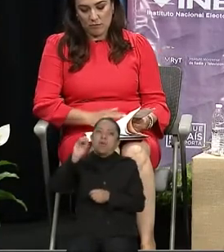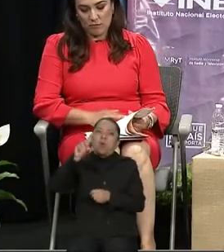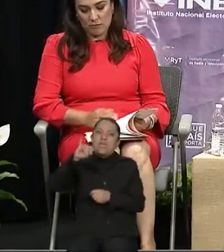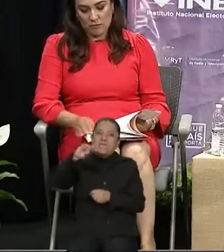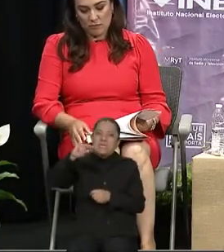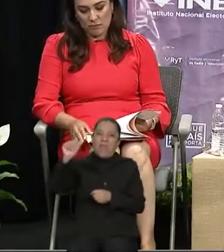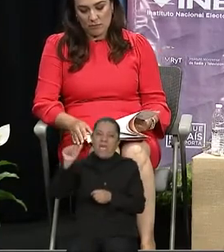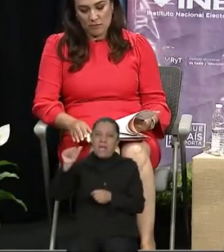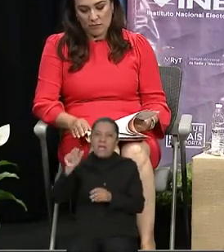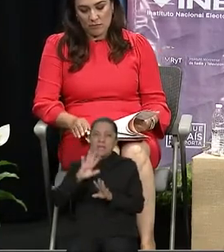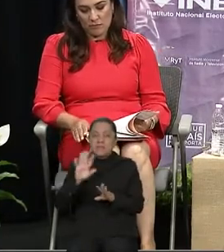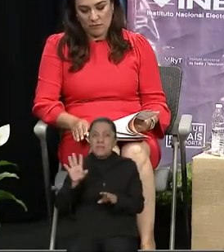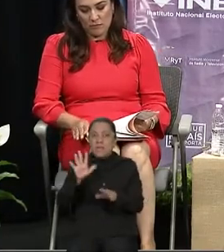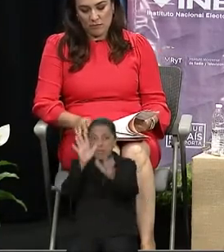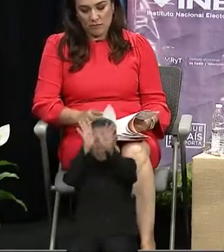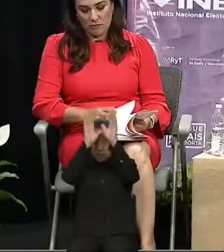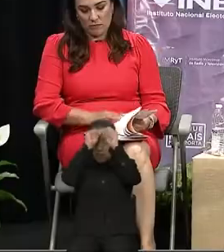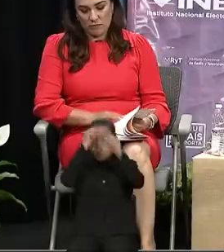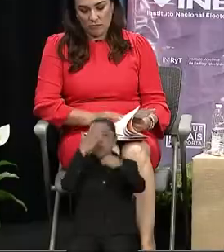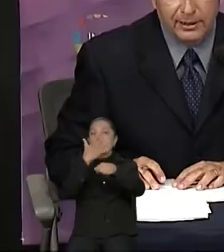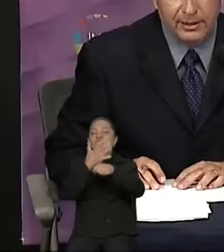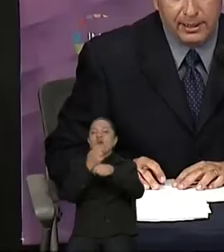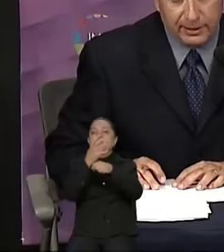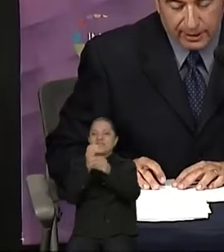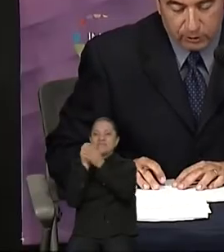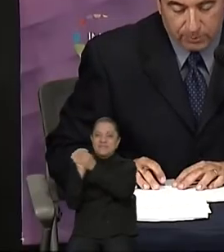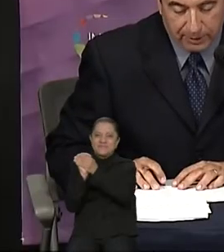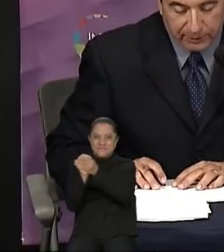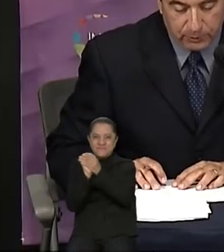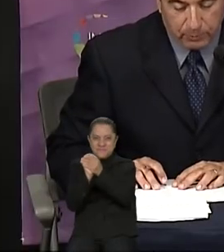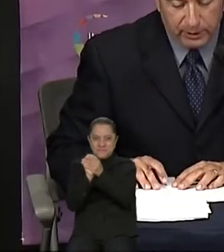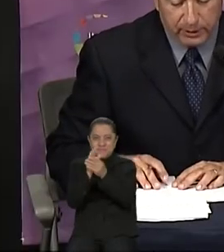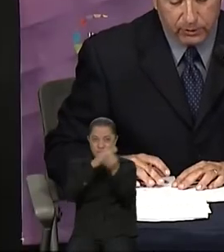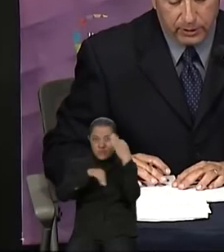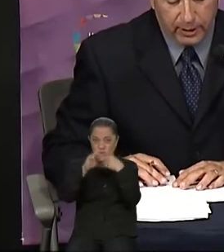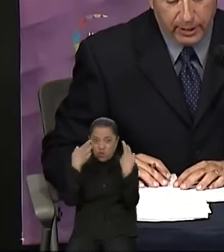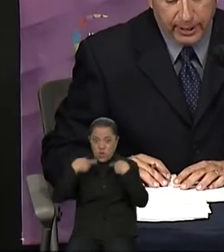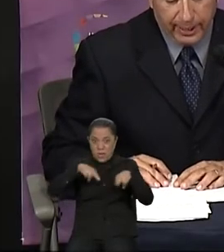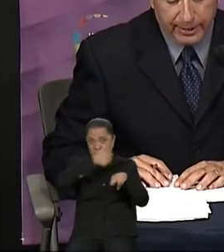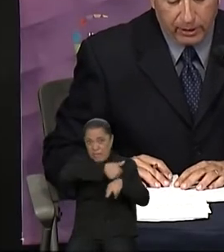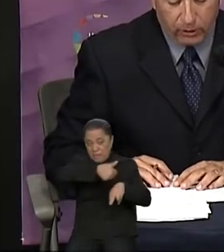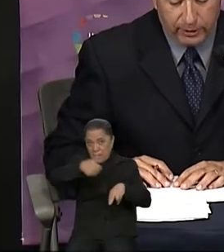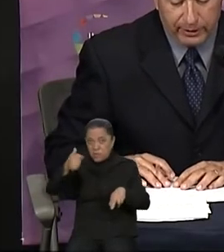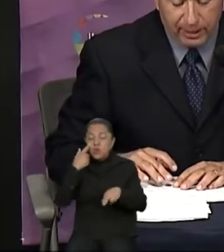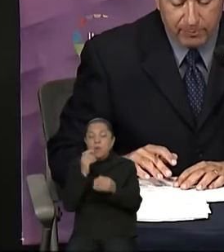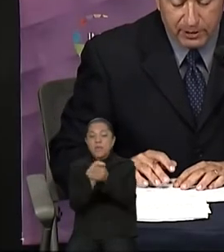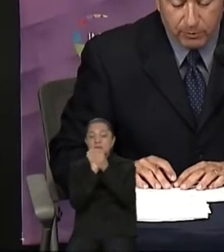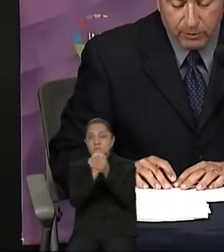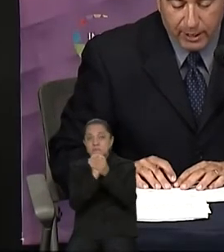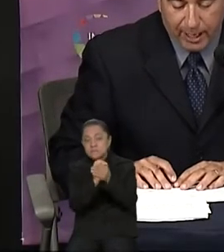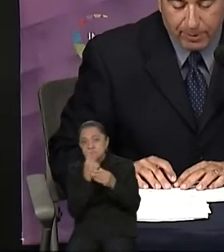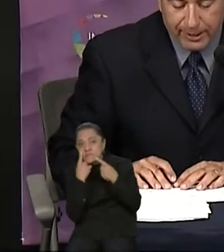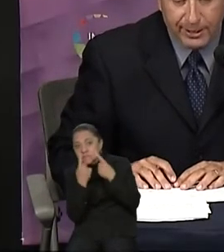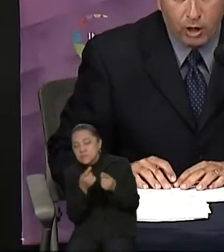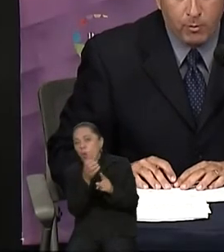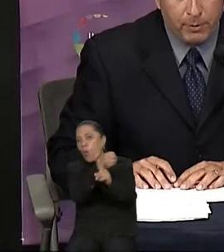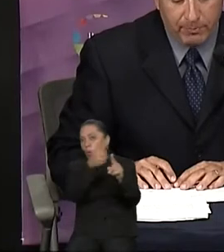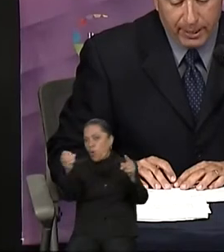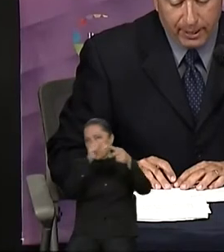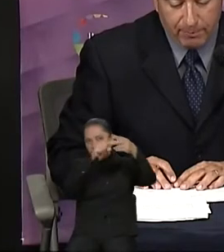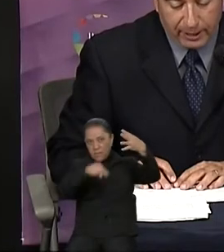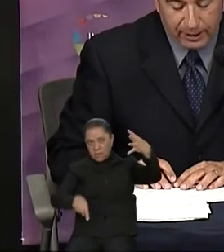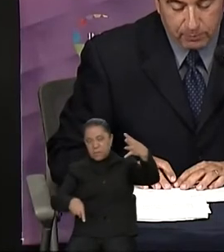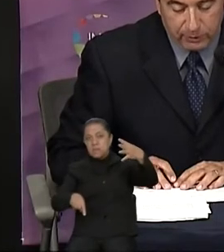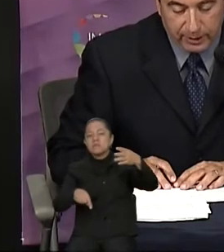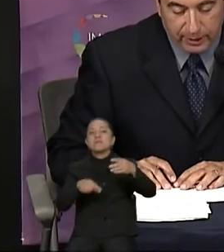quinto sorteo llevado a cabo frente a los representantes de candidatos y partidos políticos, en el orden del mismo aparece como